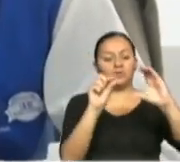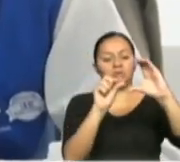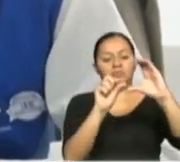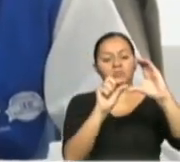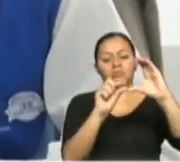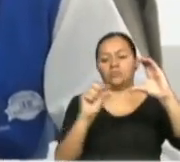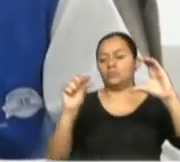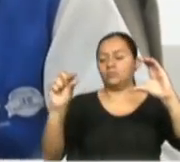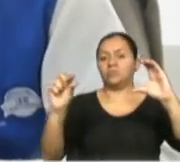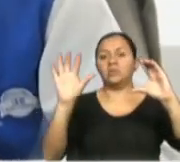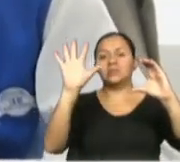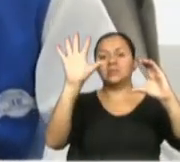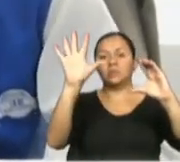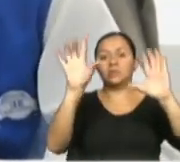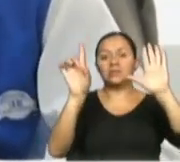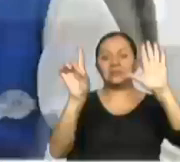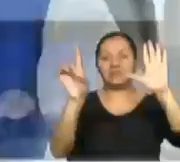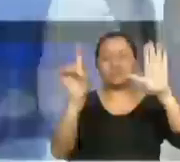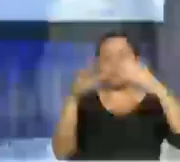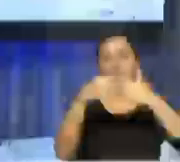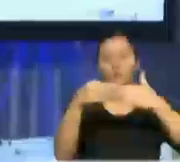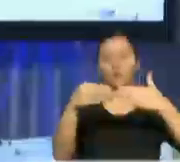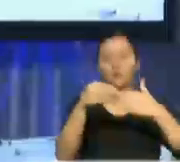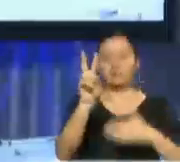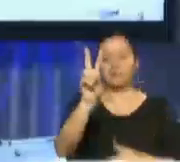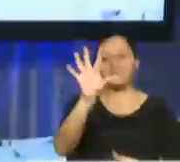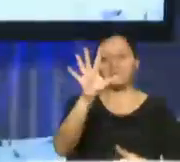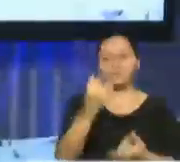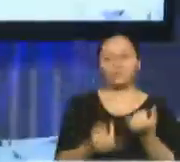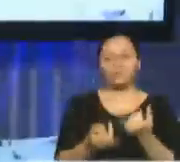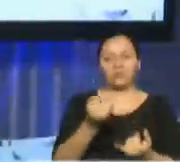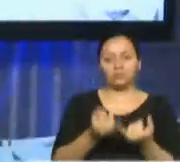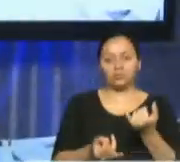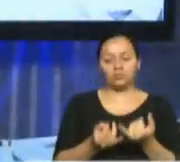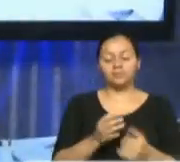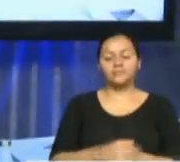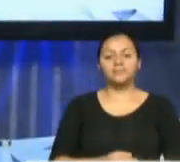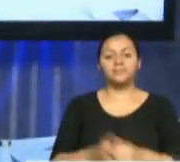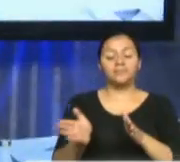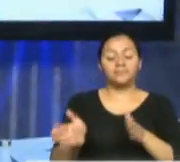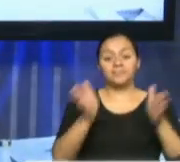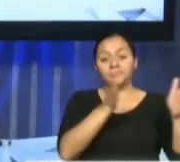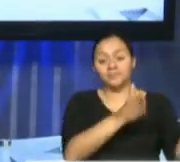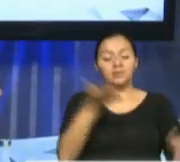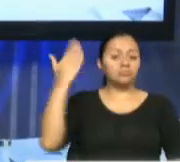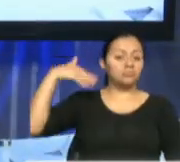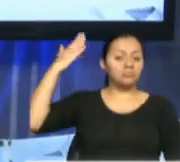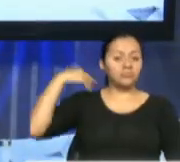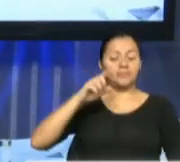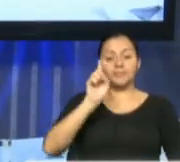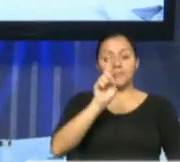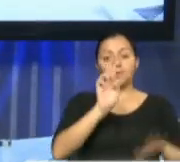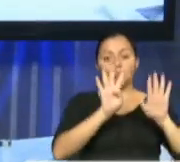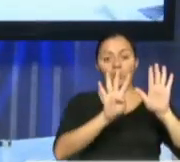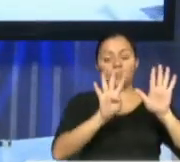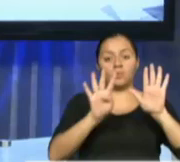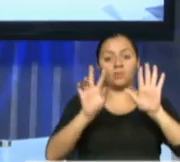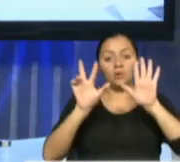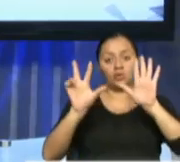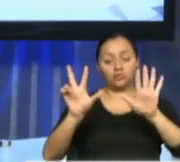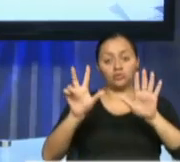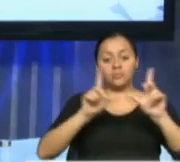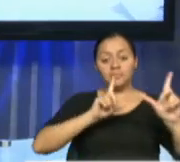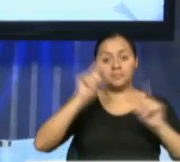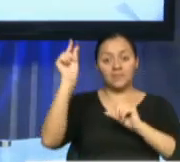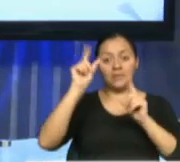Esto es 56 dólares con 25 centavos. Desde 1998 los migrantes ecuatorianos tienen